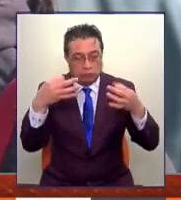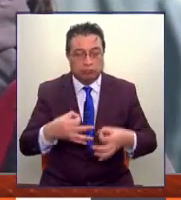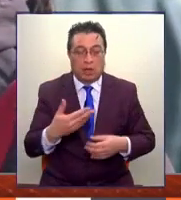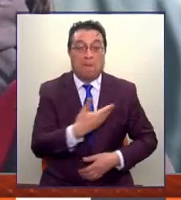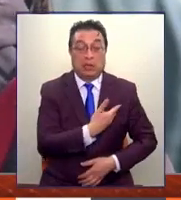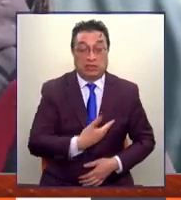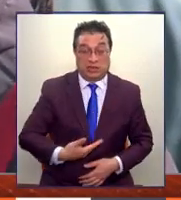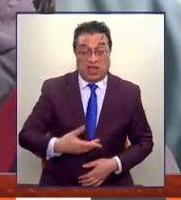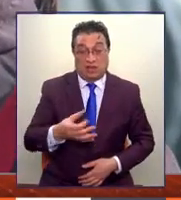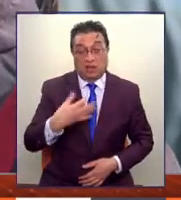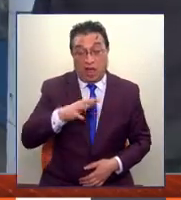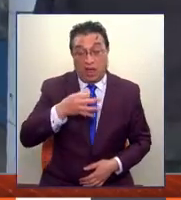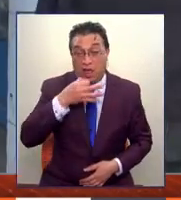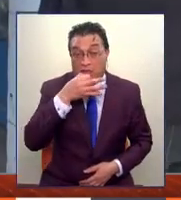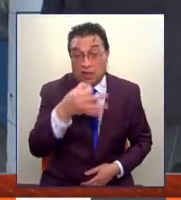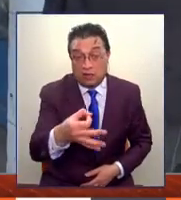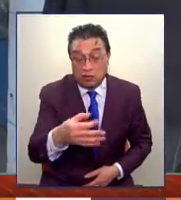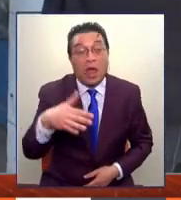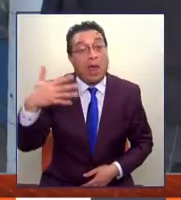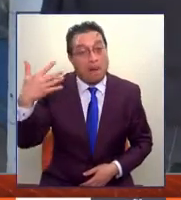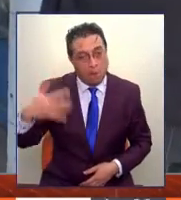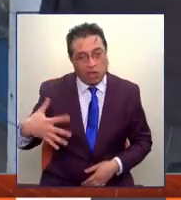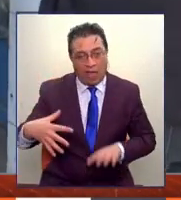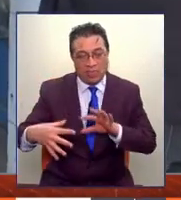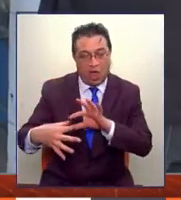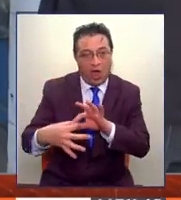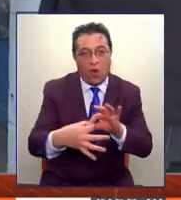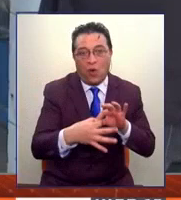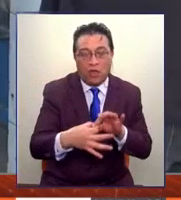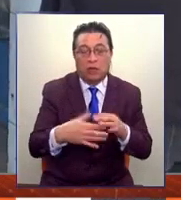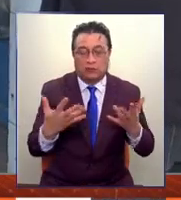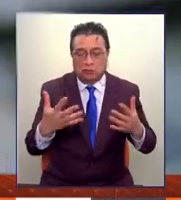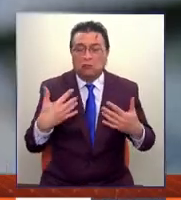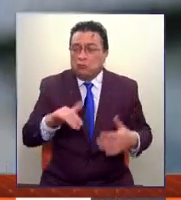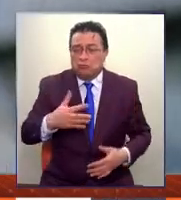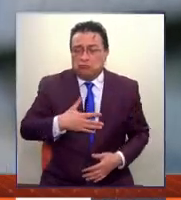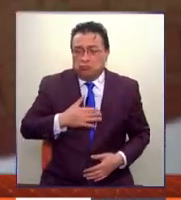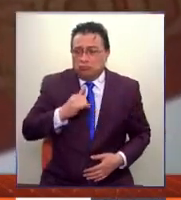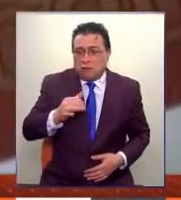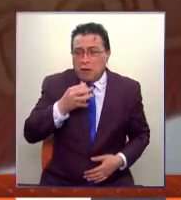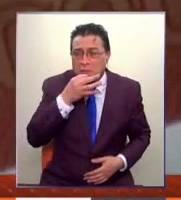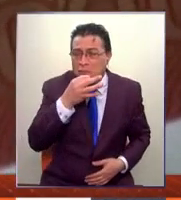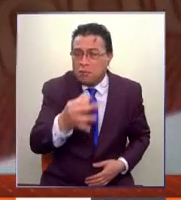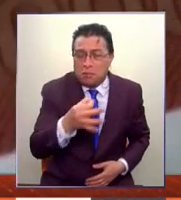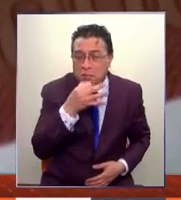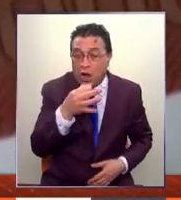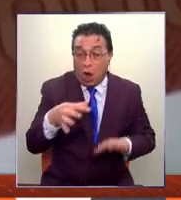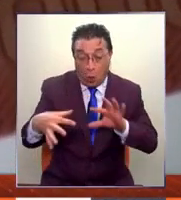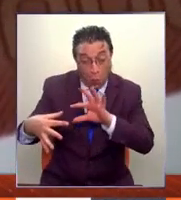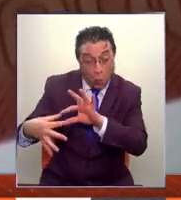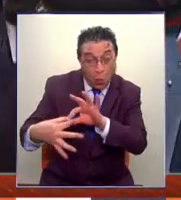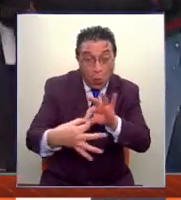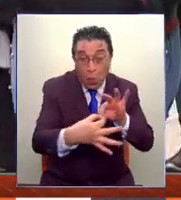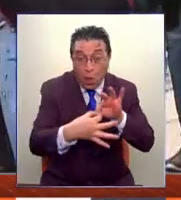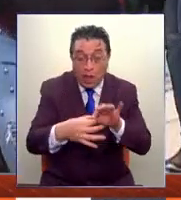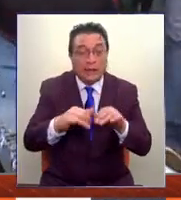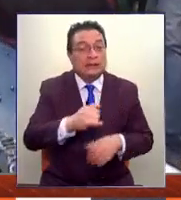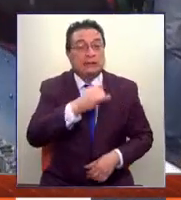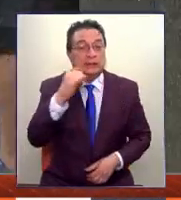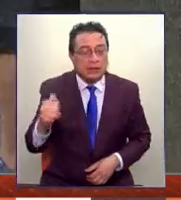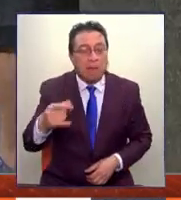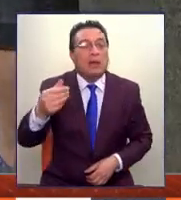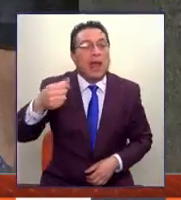República, que es fundamental. Porque, mire, yo siempre lo he dicho, si la unidad siempre es un activo muy